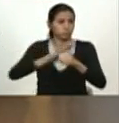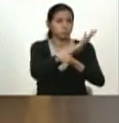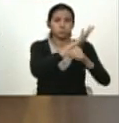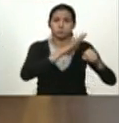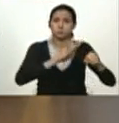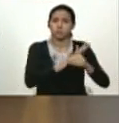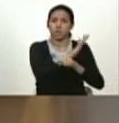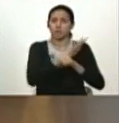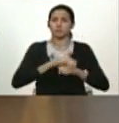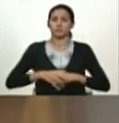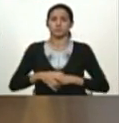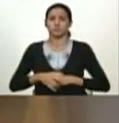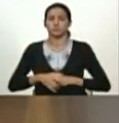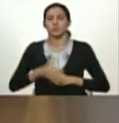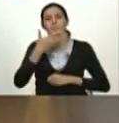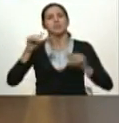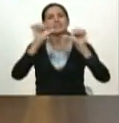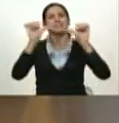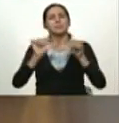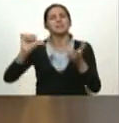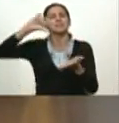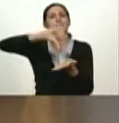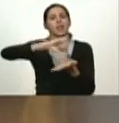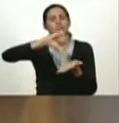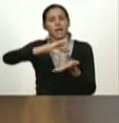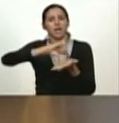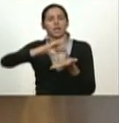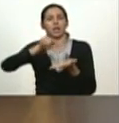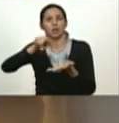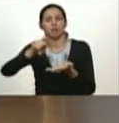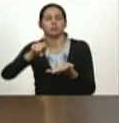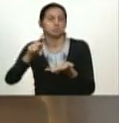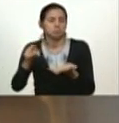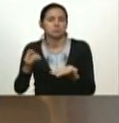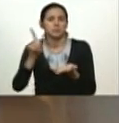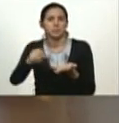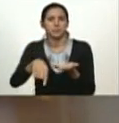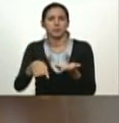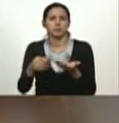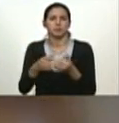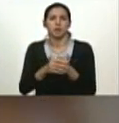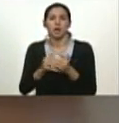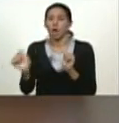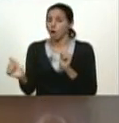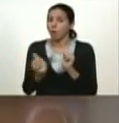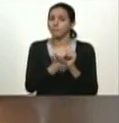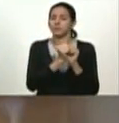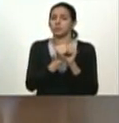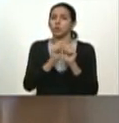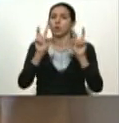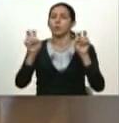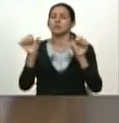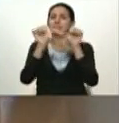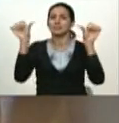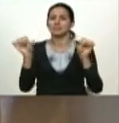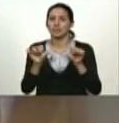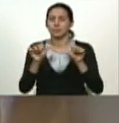mejorando los sistemas centrales invirtiendo en los sistemas centrales pero también acompañándolo con nuevos sistemas